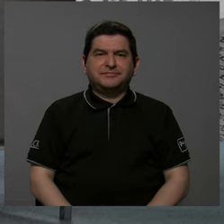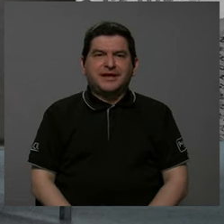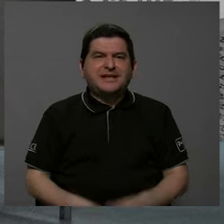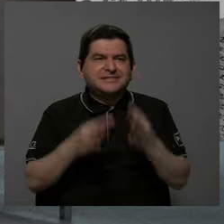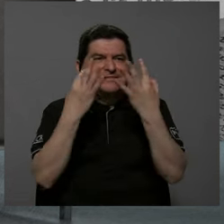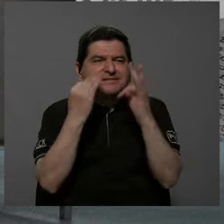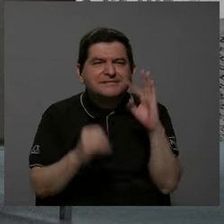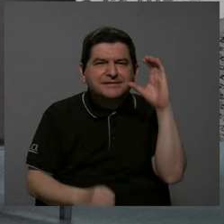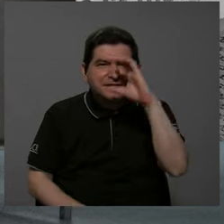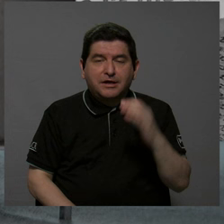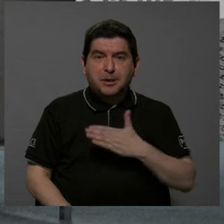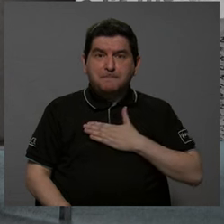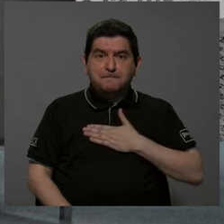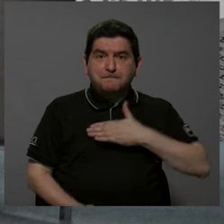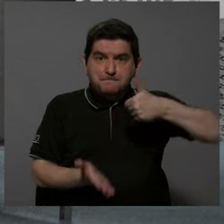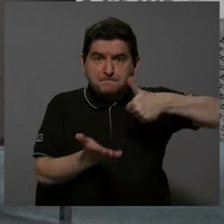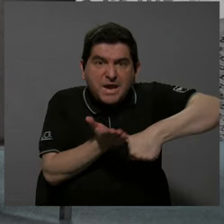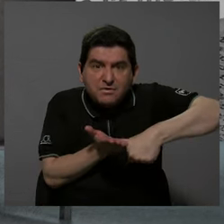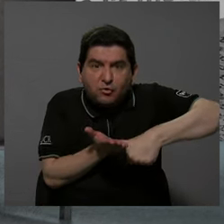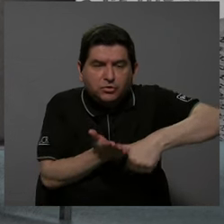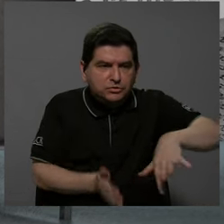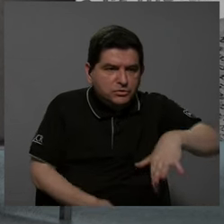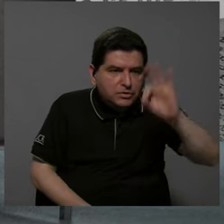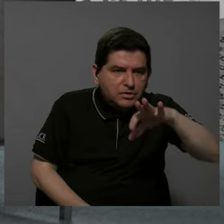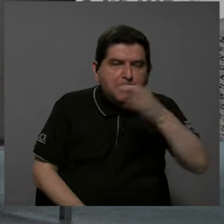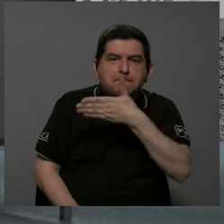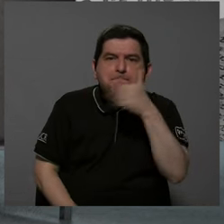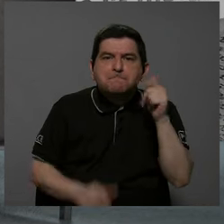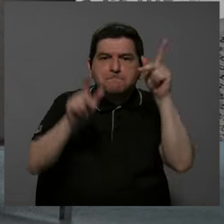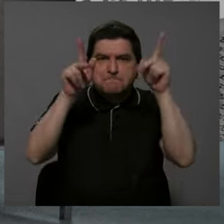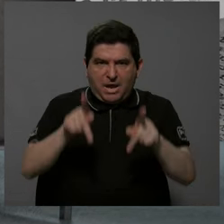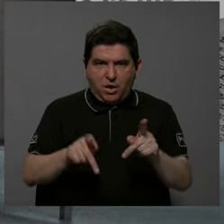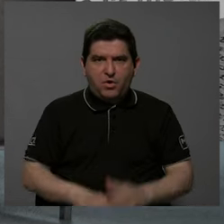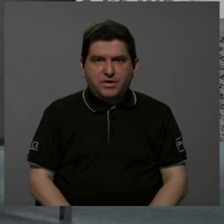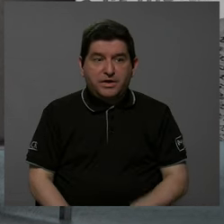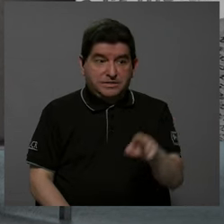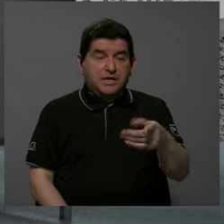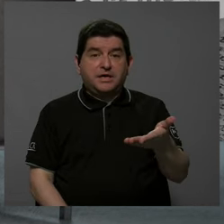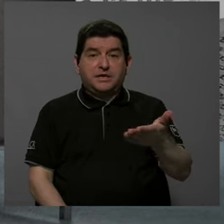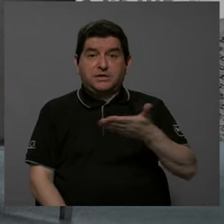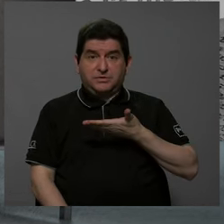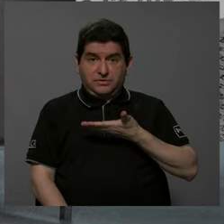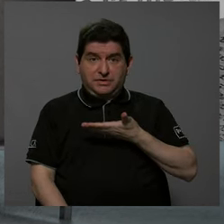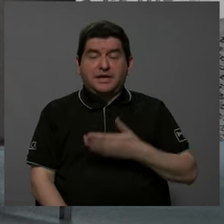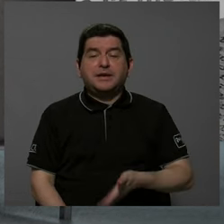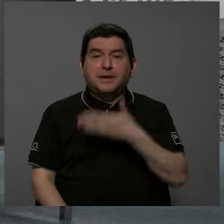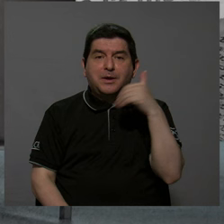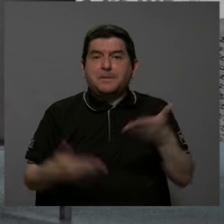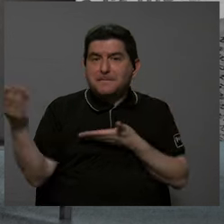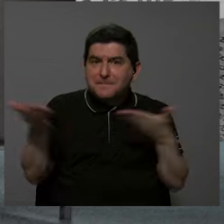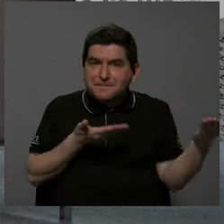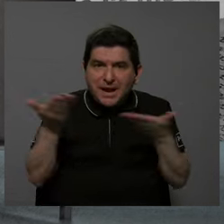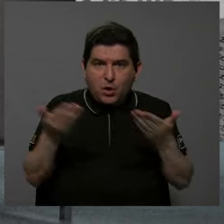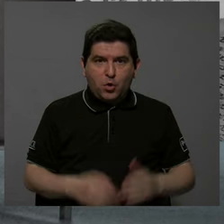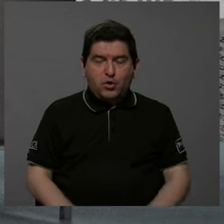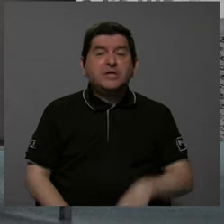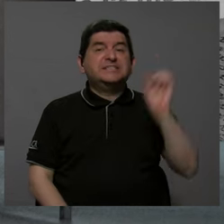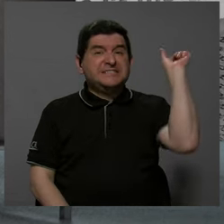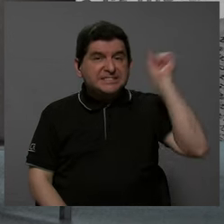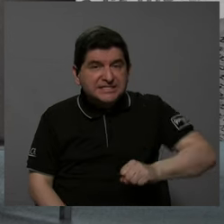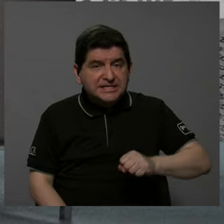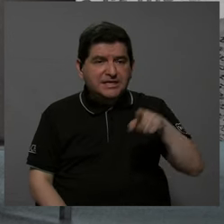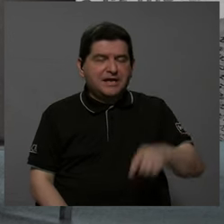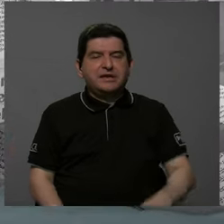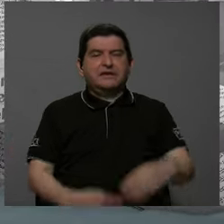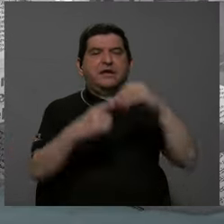con mi voto que se elijan a las mejores personas para que me den mejores servicios. Entonces, sí, efectivamente ese es el